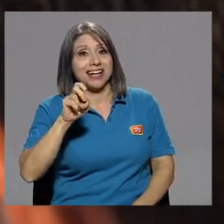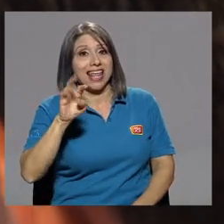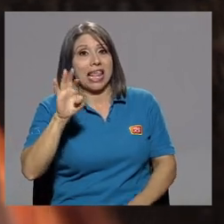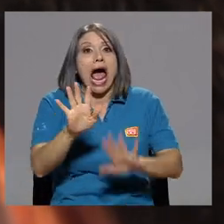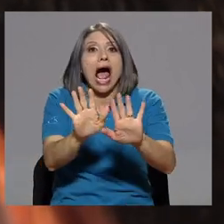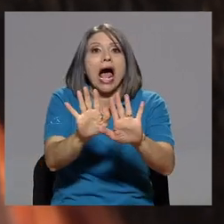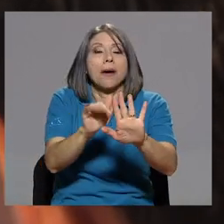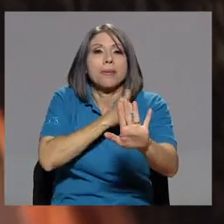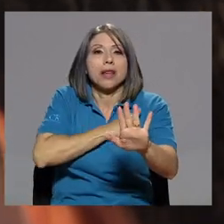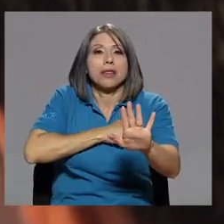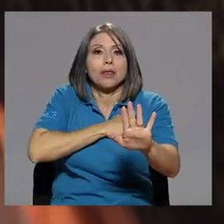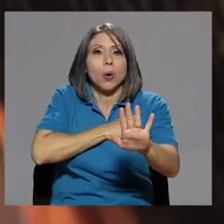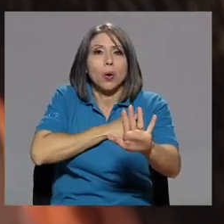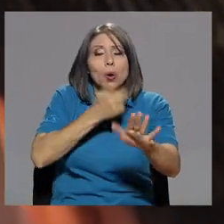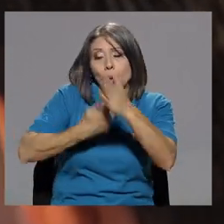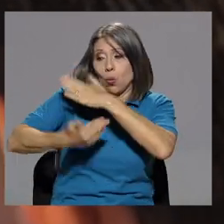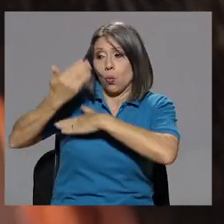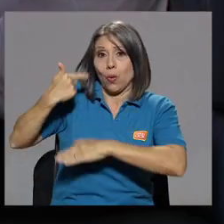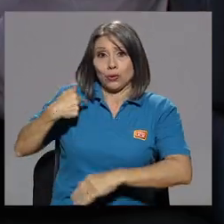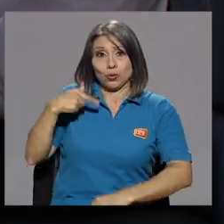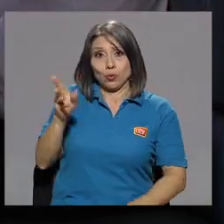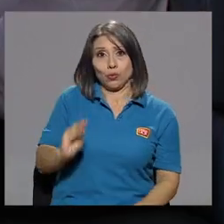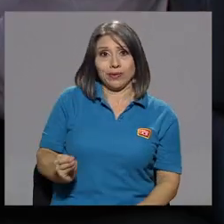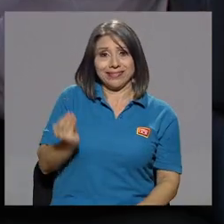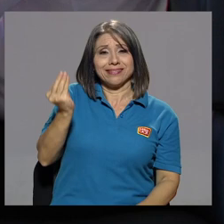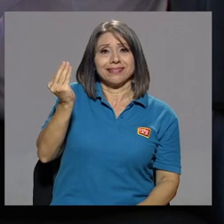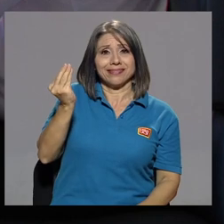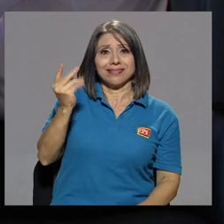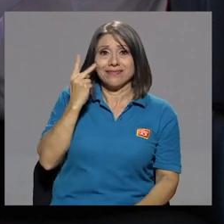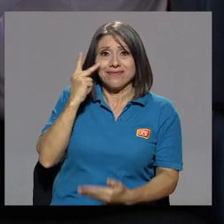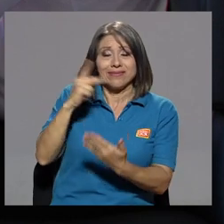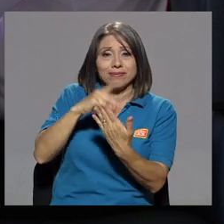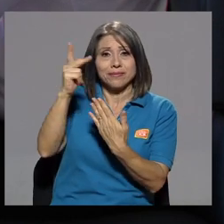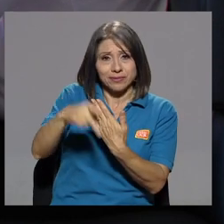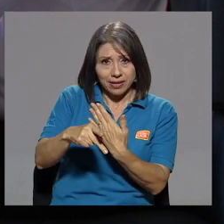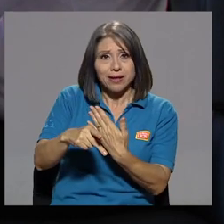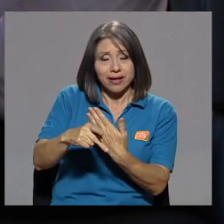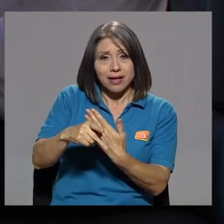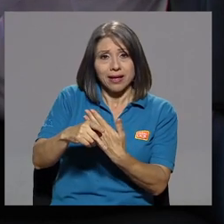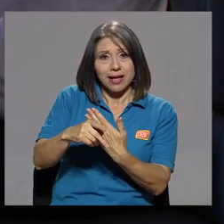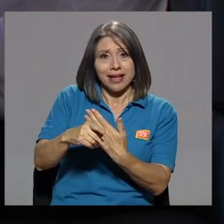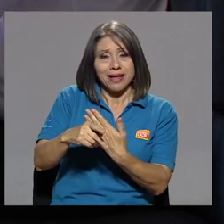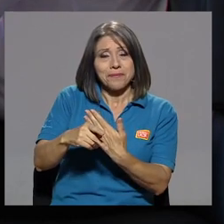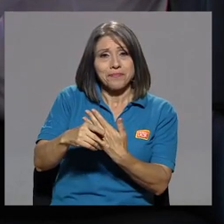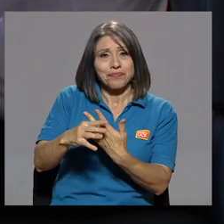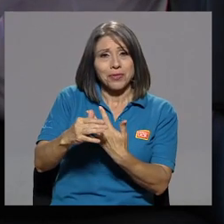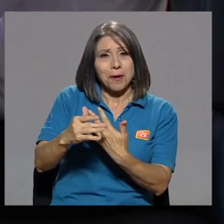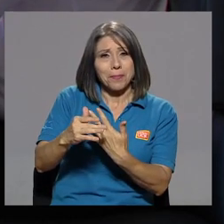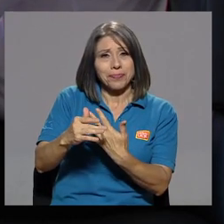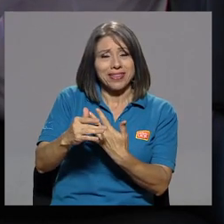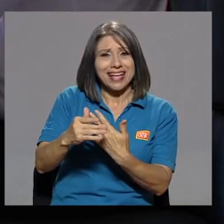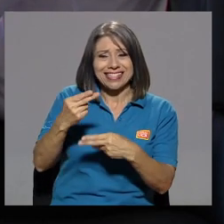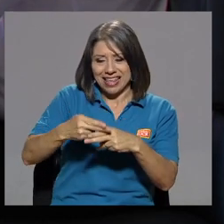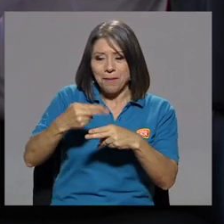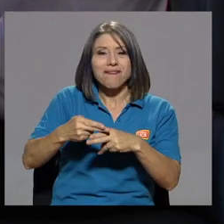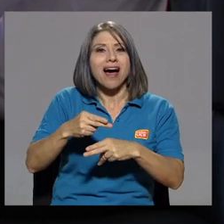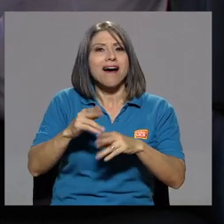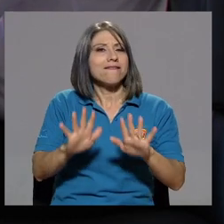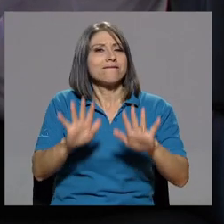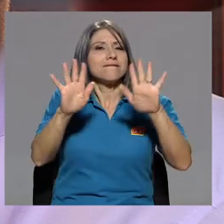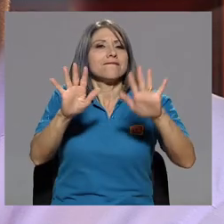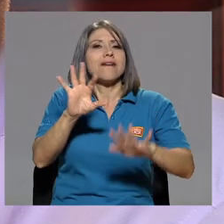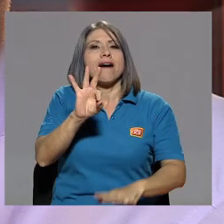perdón. Cuando estaba yo, muy jovencita, estábamos viendo un programa de Fabulosos,